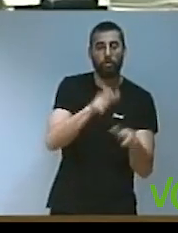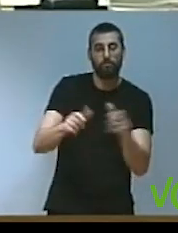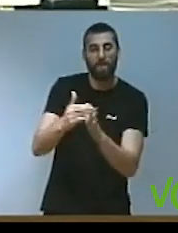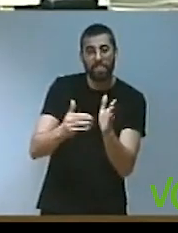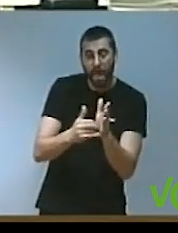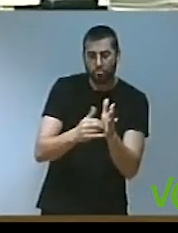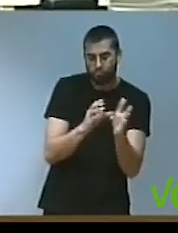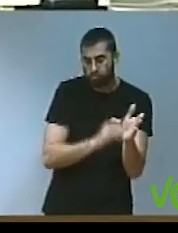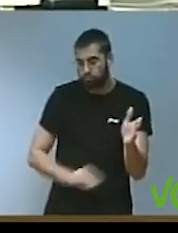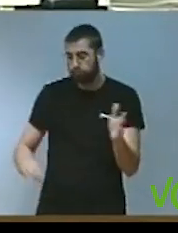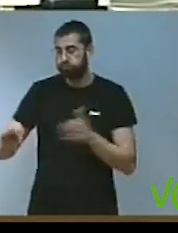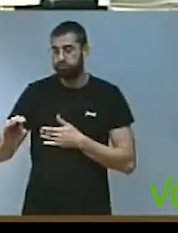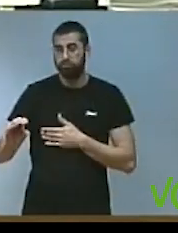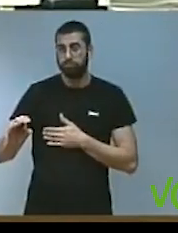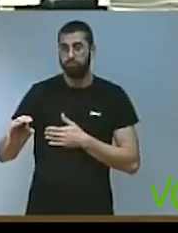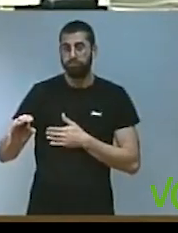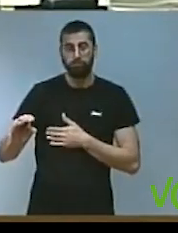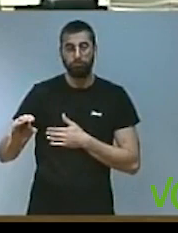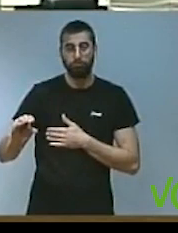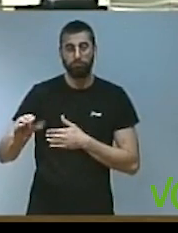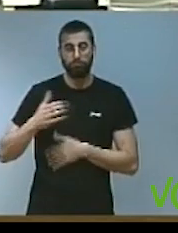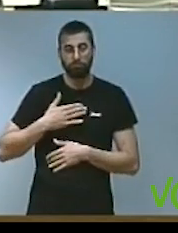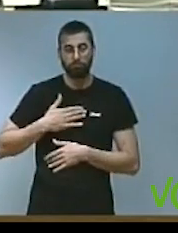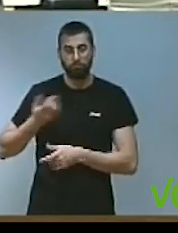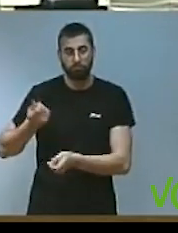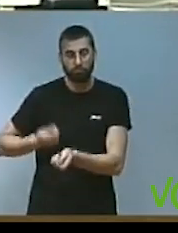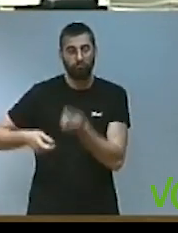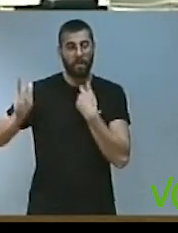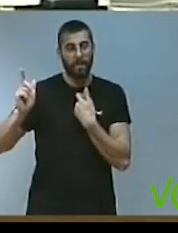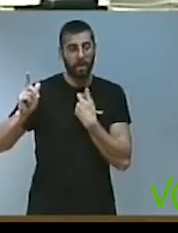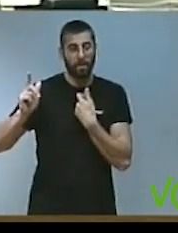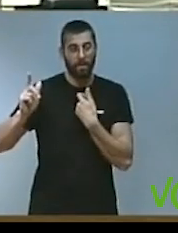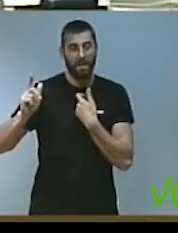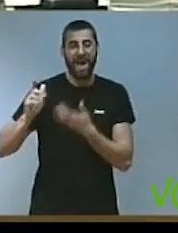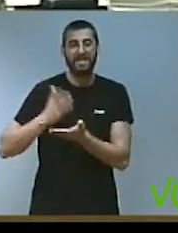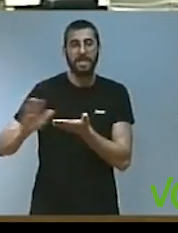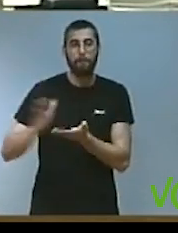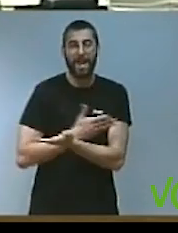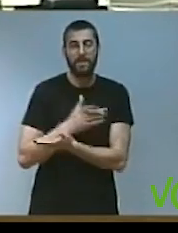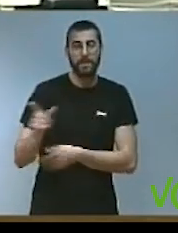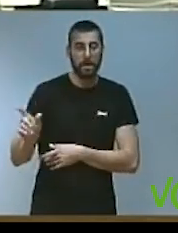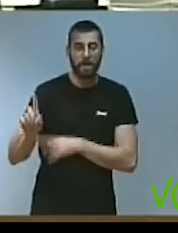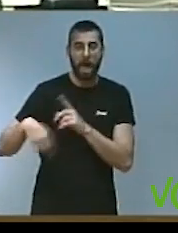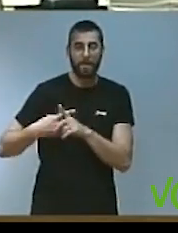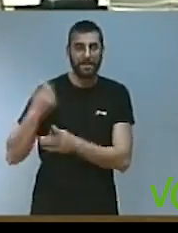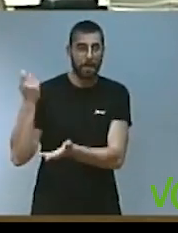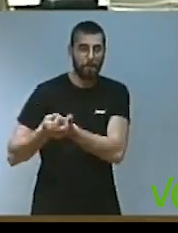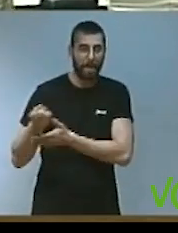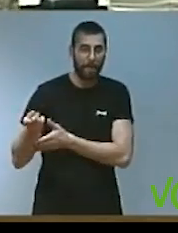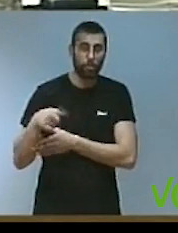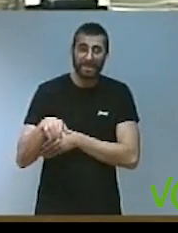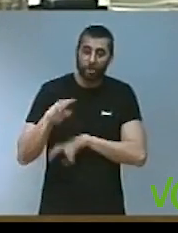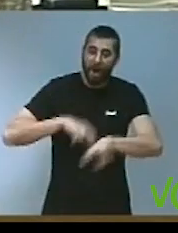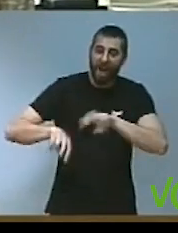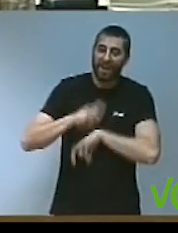dinero vaya a pagar nuestra propia venta. Sí, señorías, porque además de vendernos a los separatistas, encima les pagamos. Eso tampoco se arregla